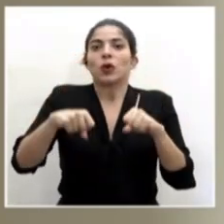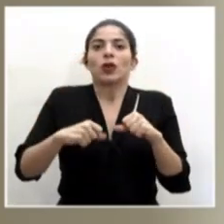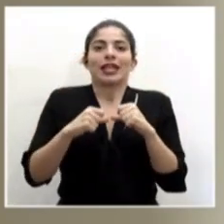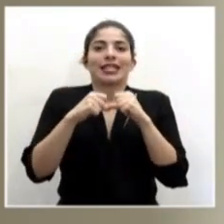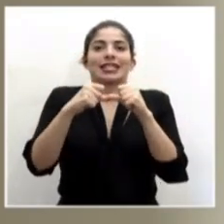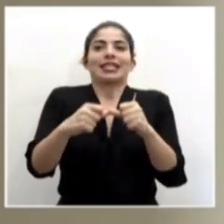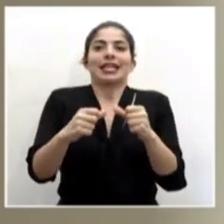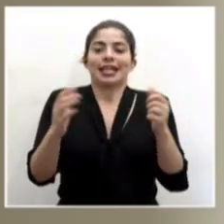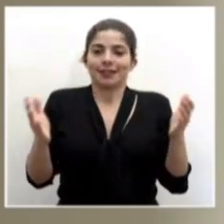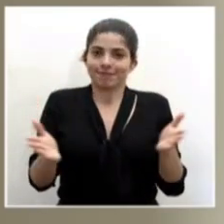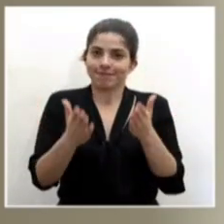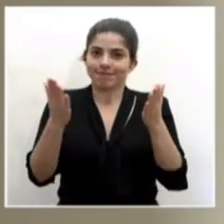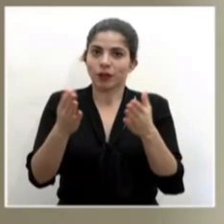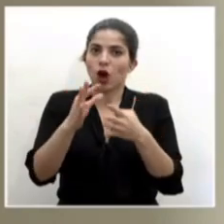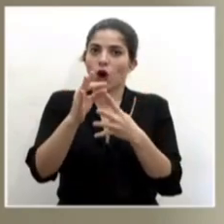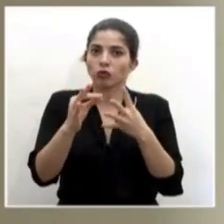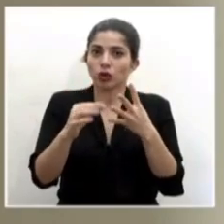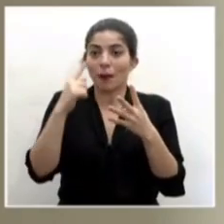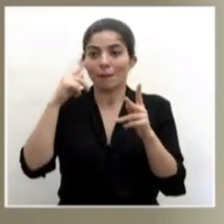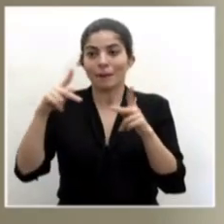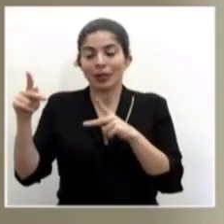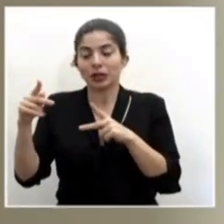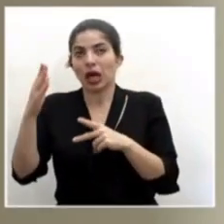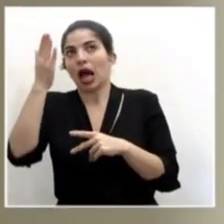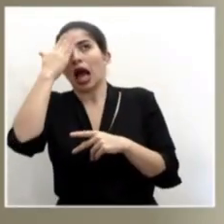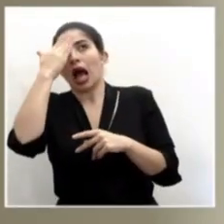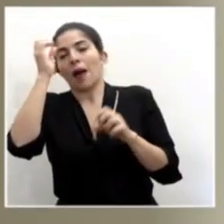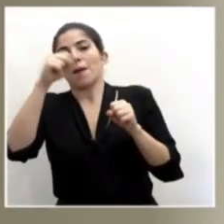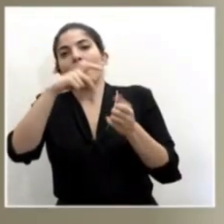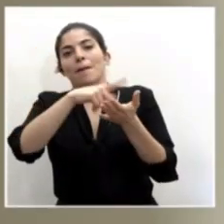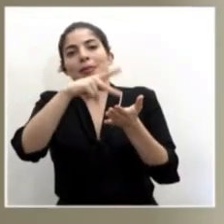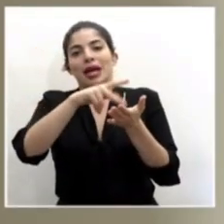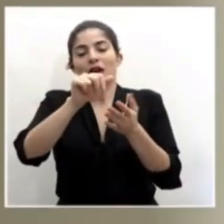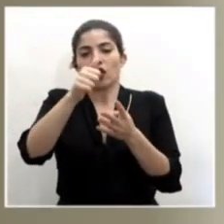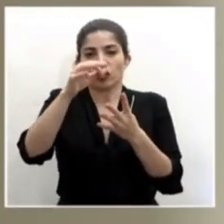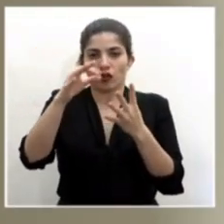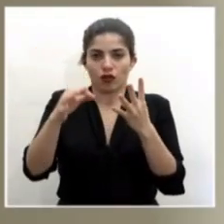generando opciones de pago para las personas solicitantes del Bono Proteger. Gracias. Gracias.